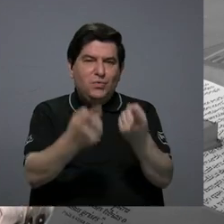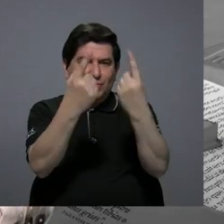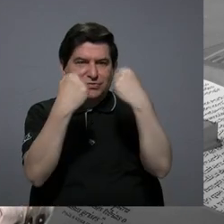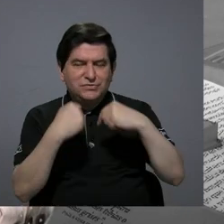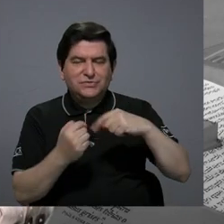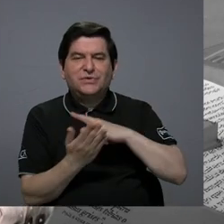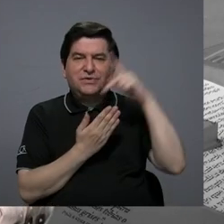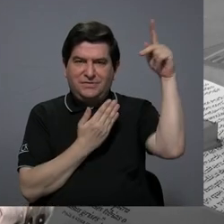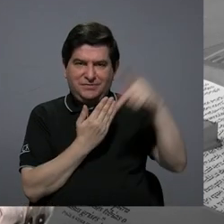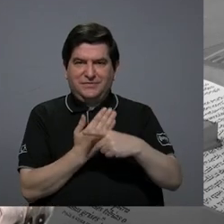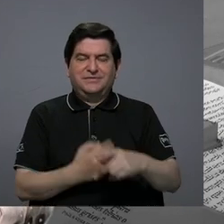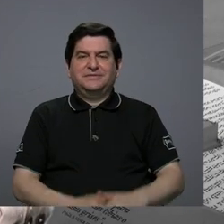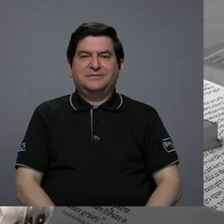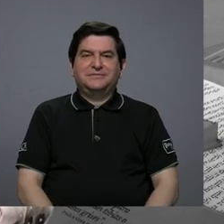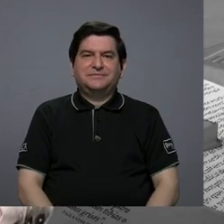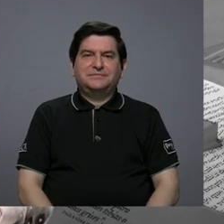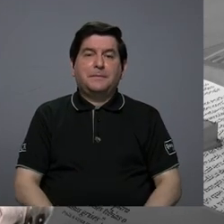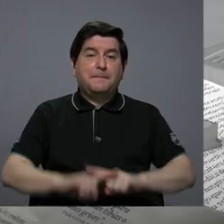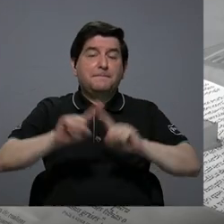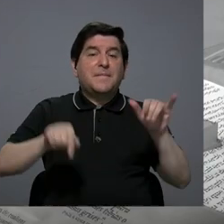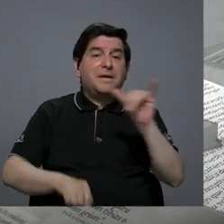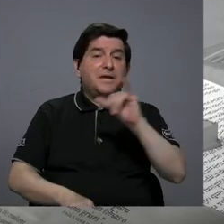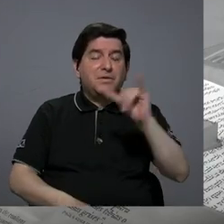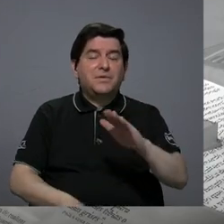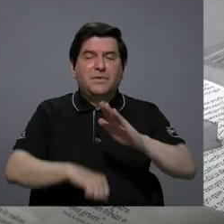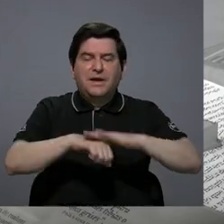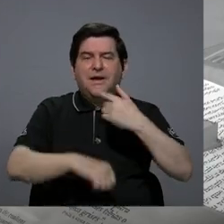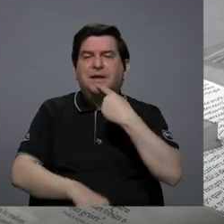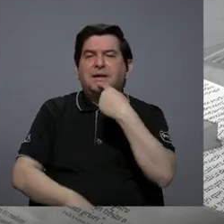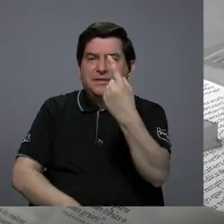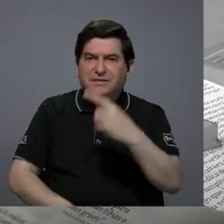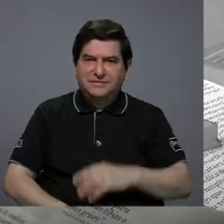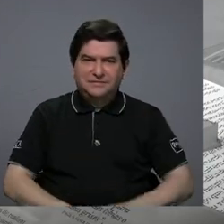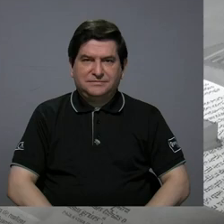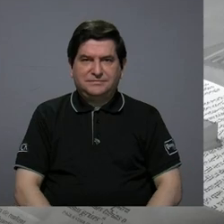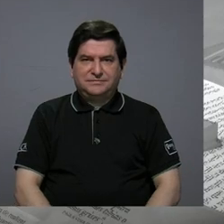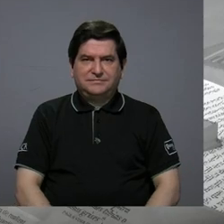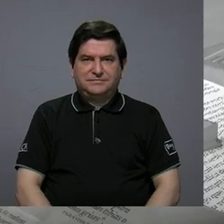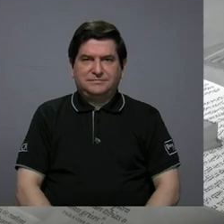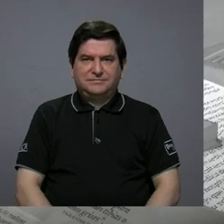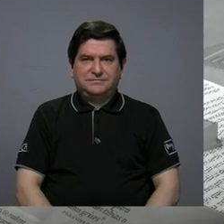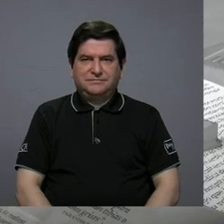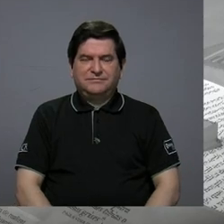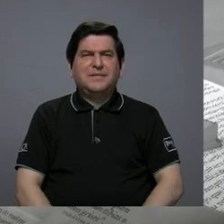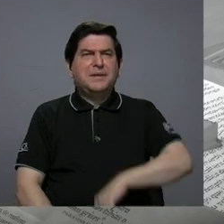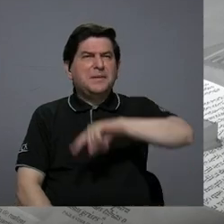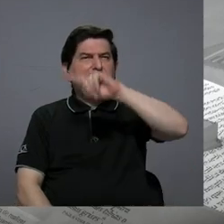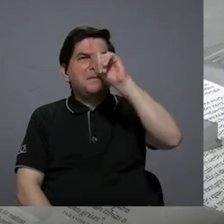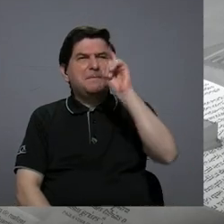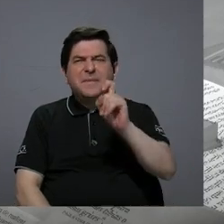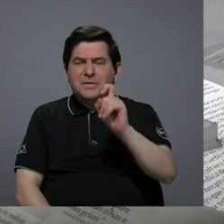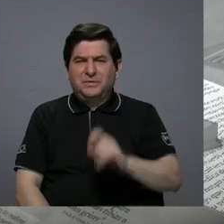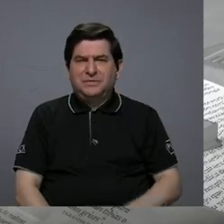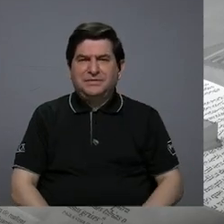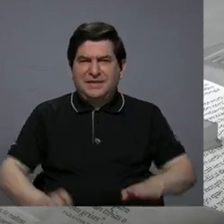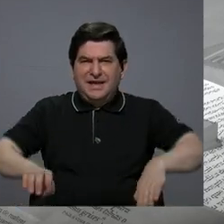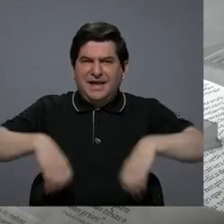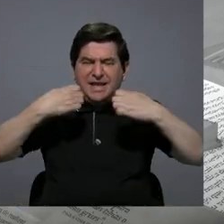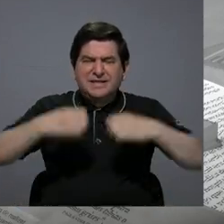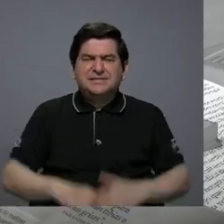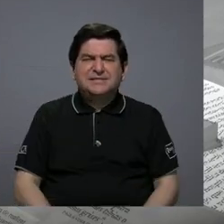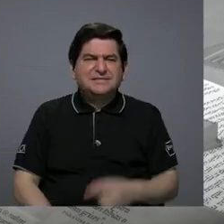Mónica, en este programa. Pero también déjeme decirles que nos hemos preguntado, ¿existe